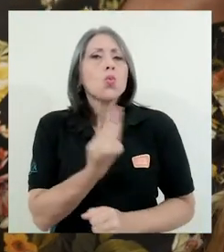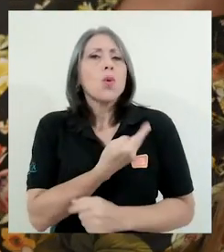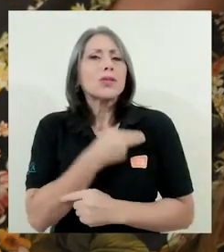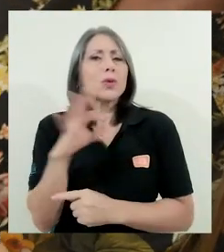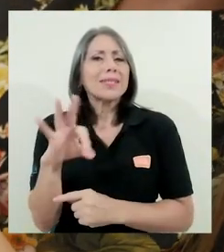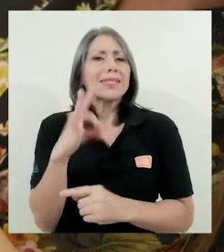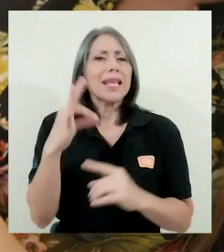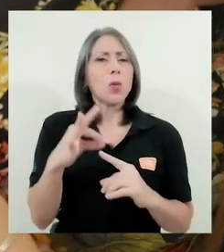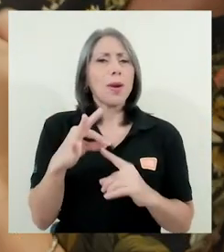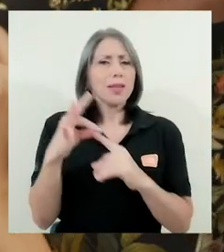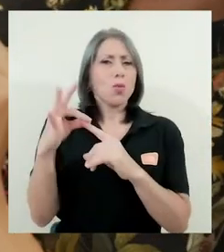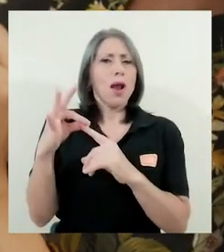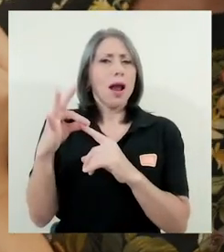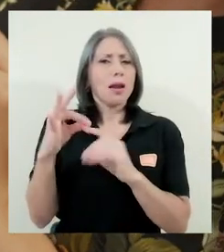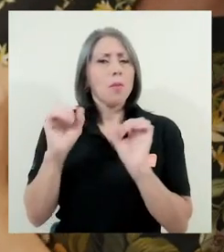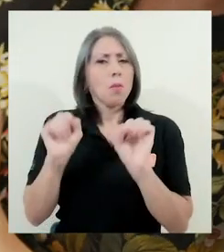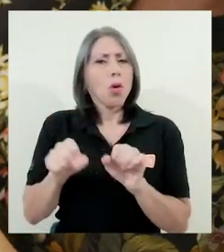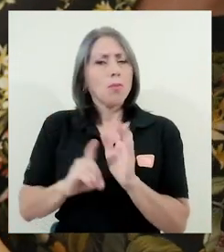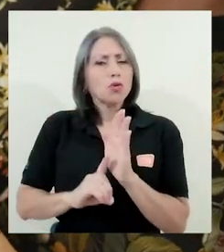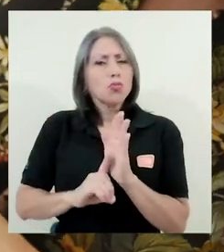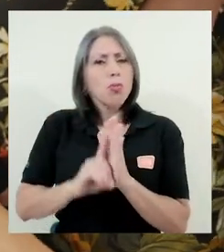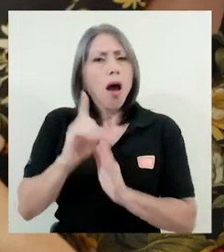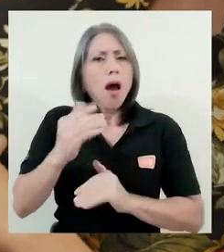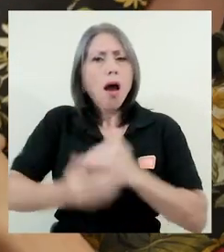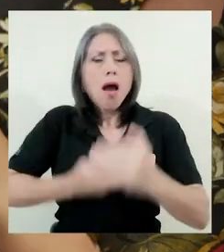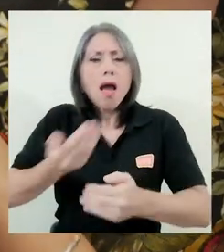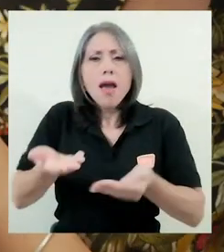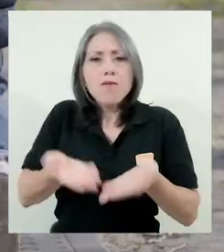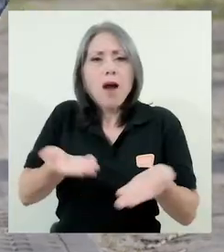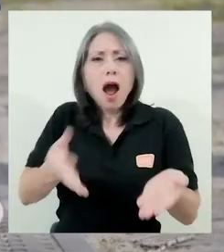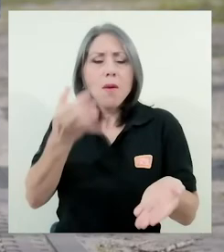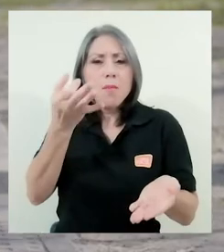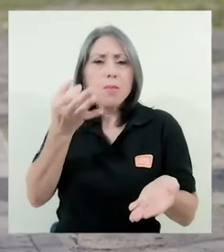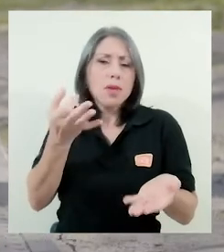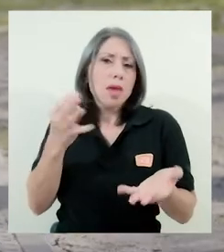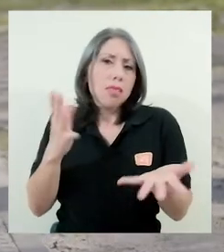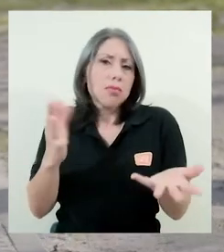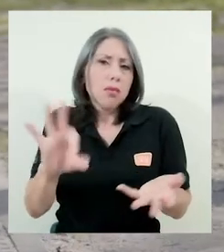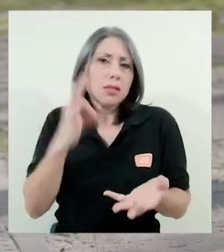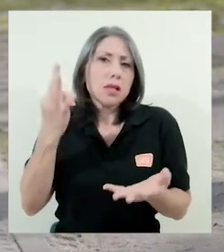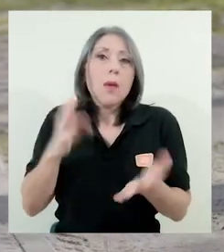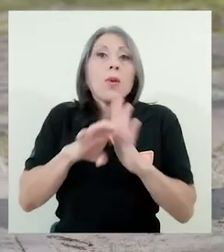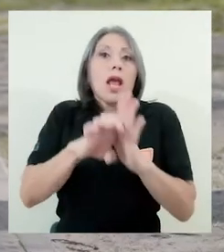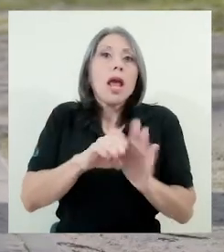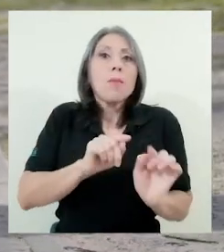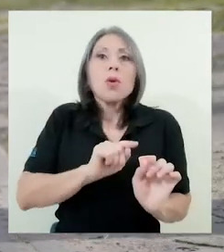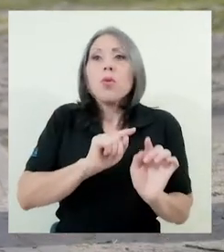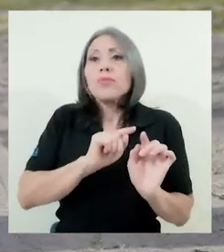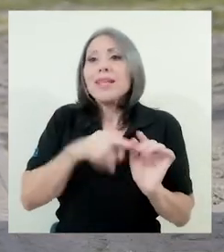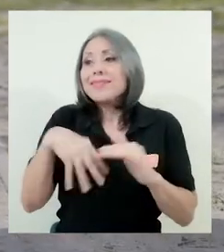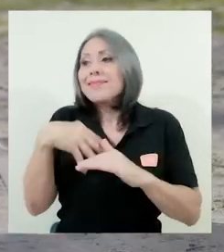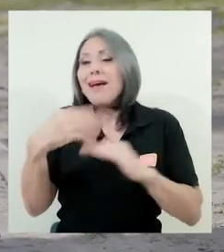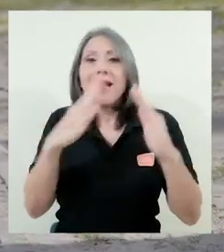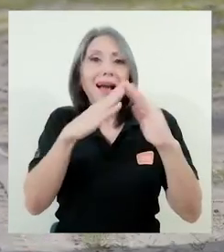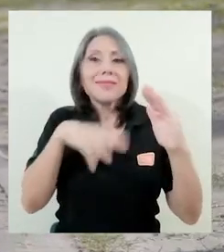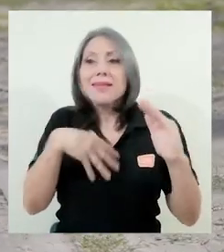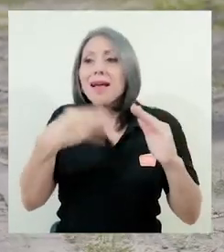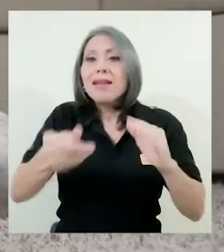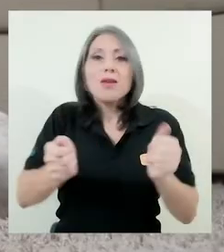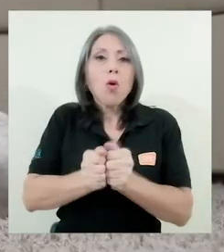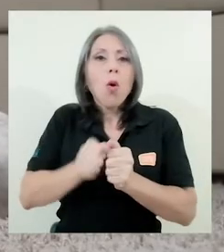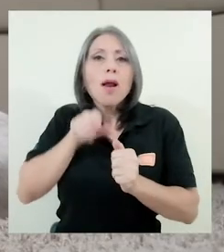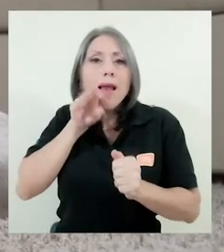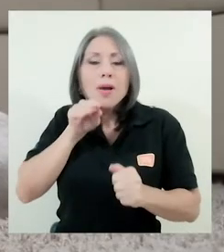nuestro estilo particular, verdad, las herramientas. Si es salir a pasear la mascota, ahí a la vuelta de la casa,